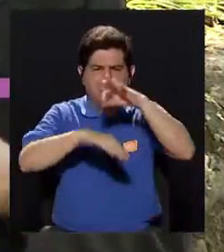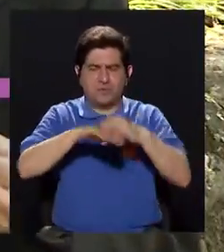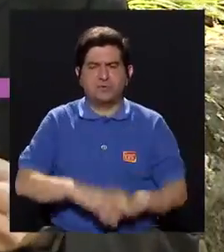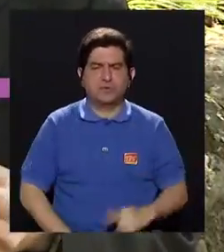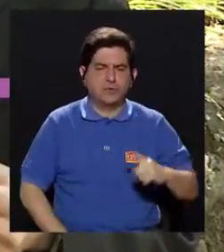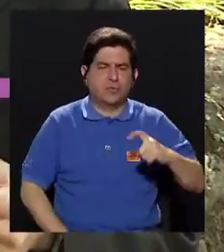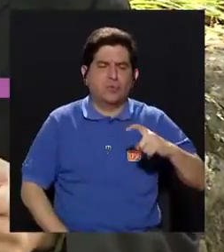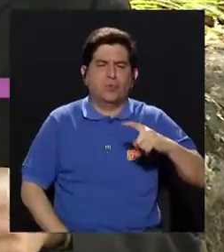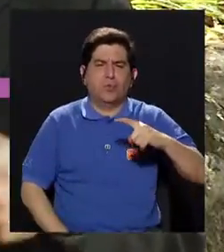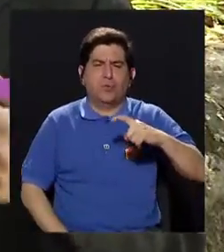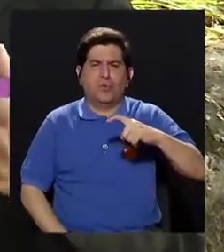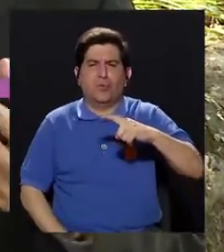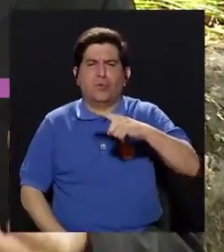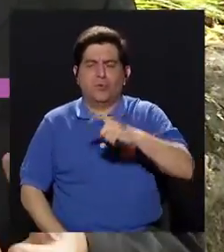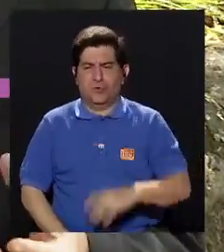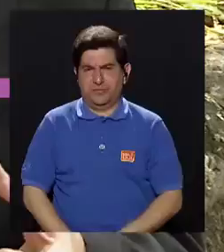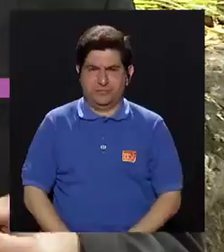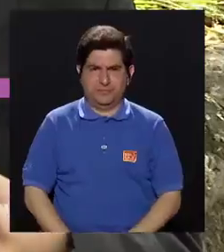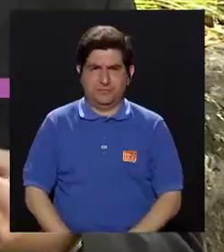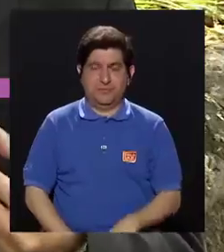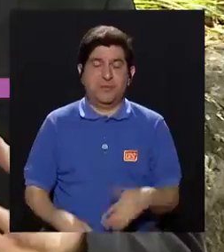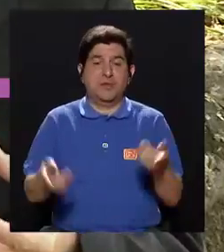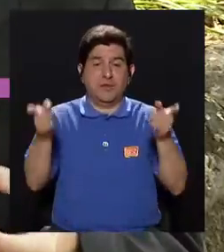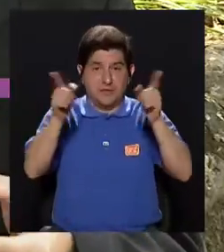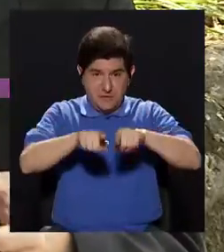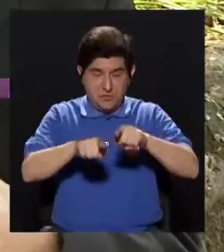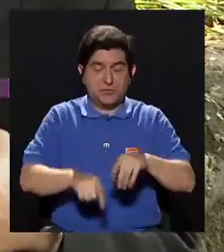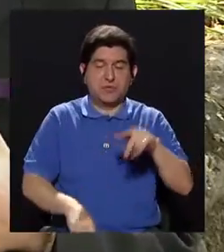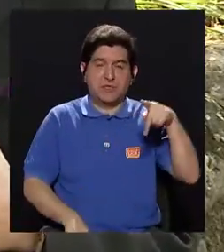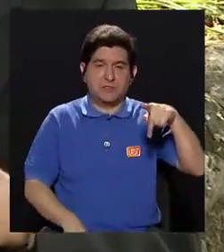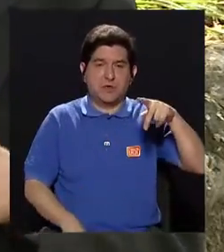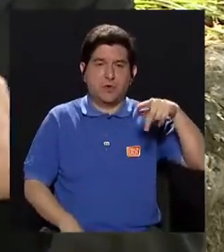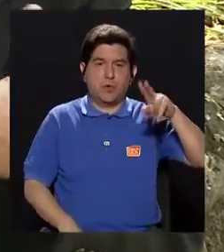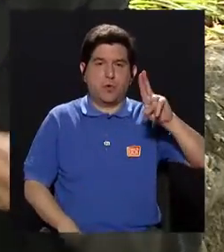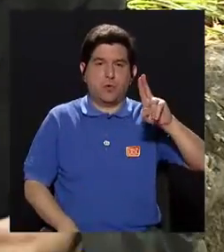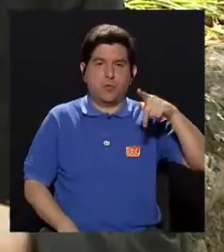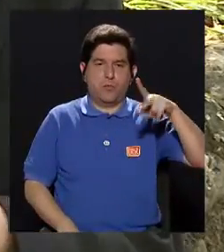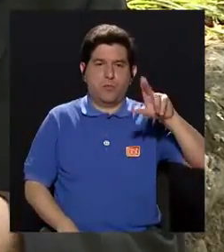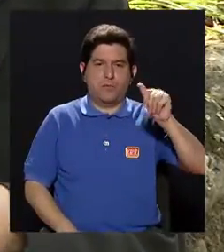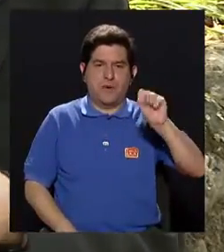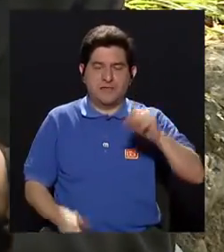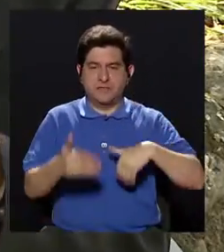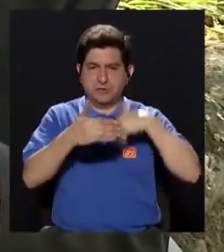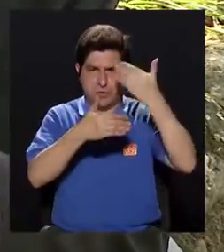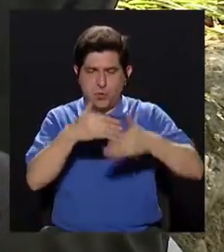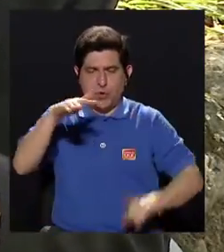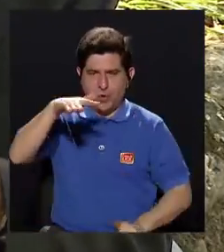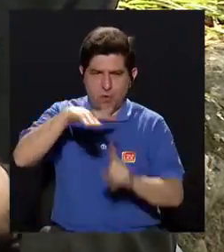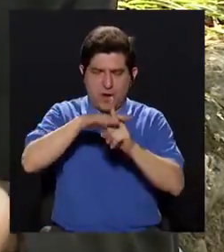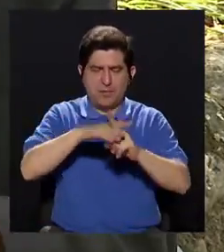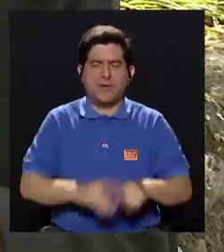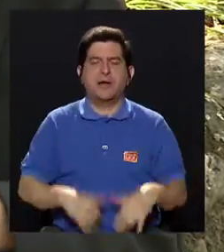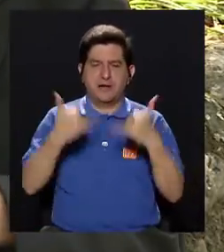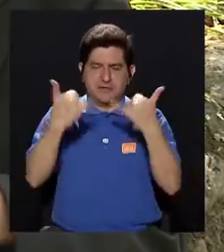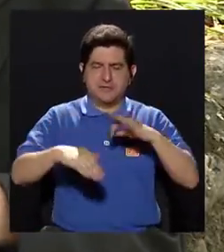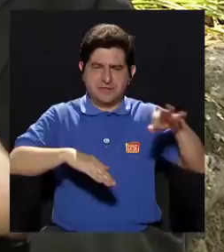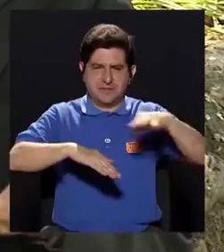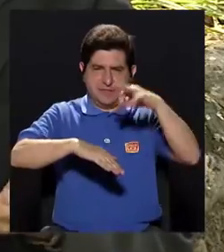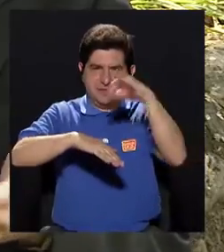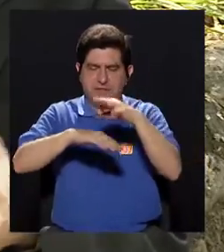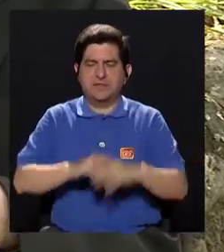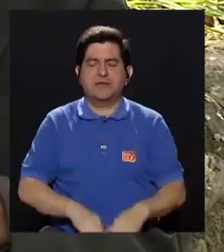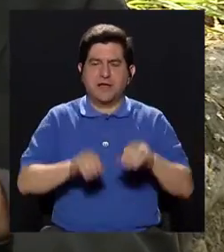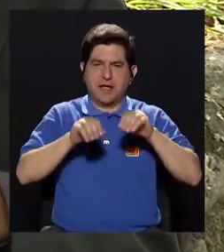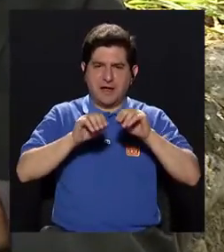Las formas inmaduras son las larvas y las pupas, que anteceden el advenimiento de los adultos, que son los transmisores de